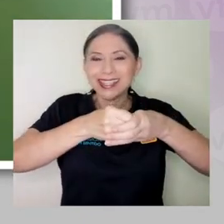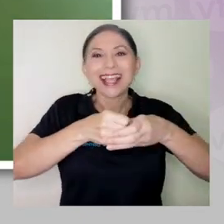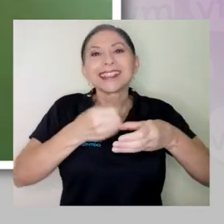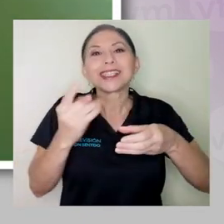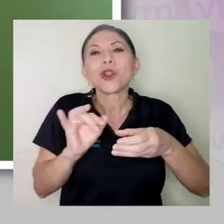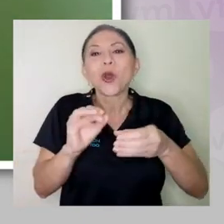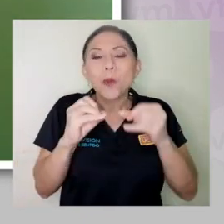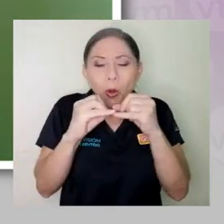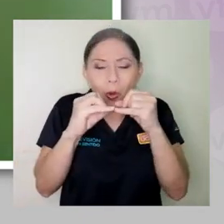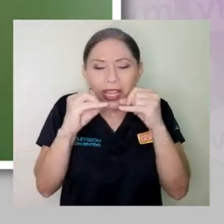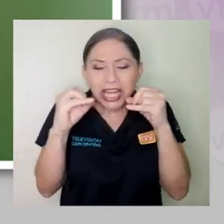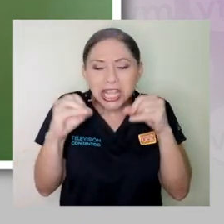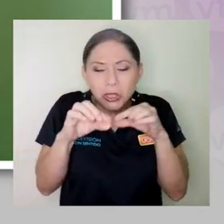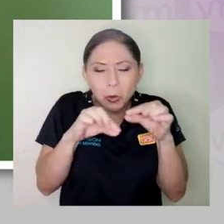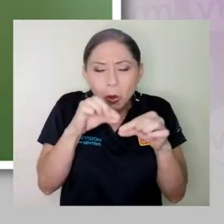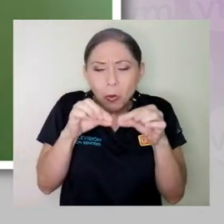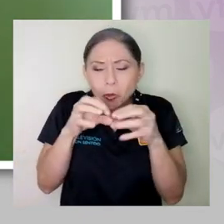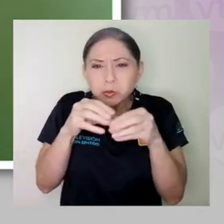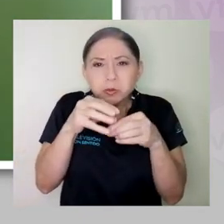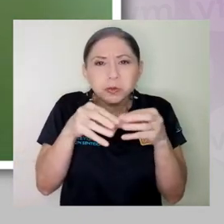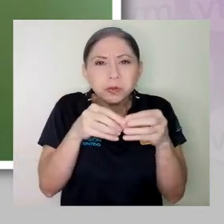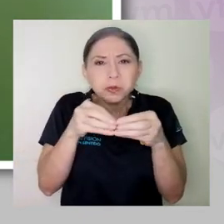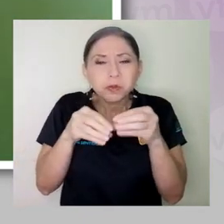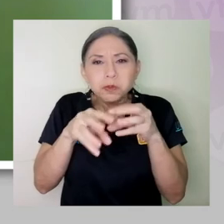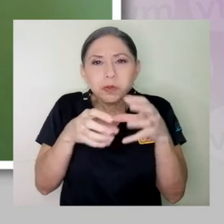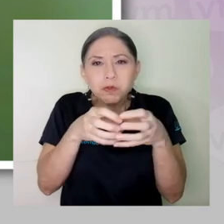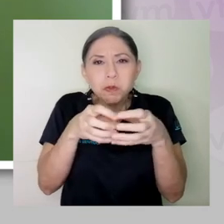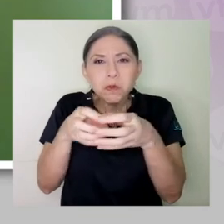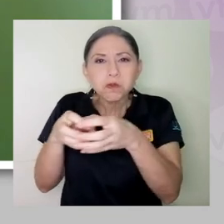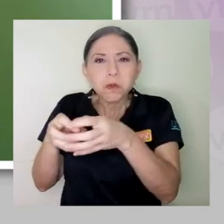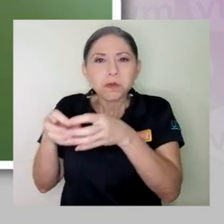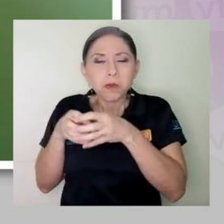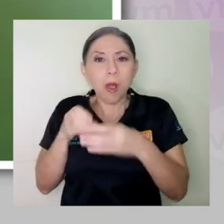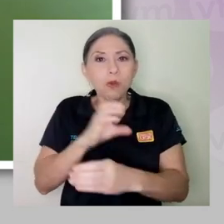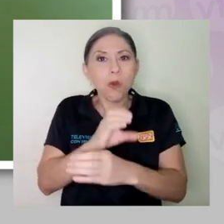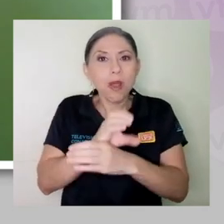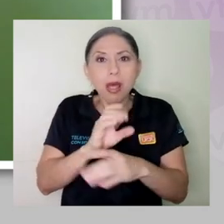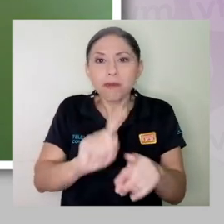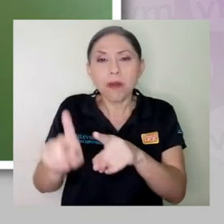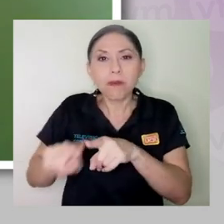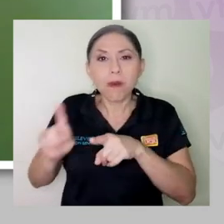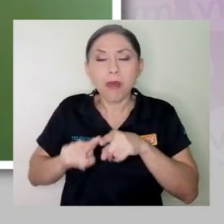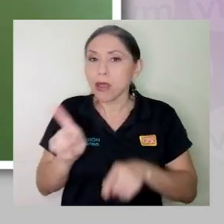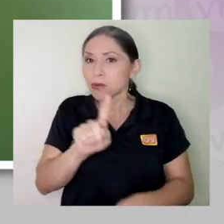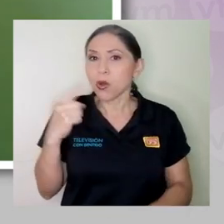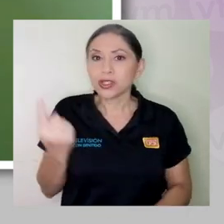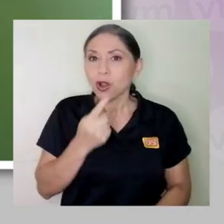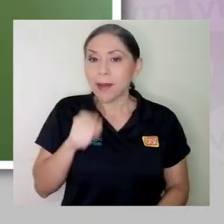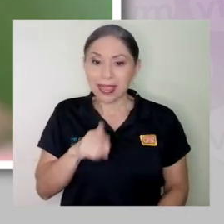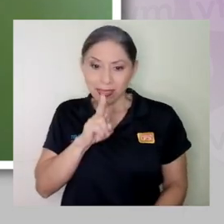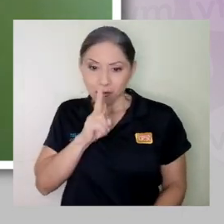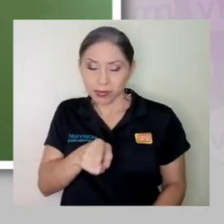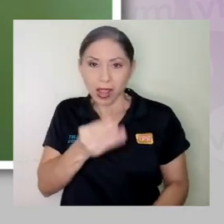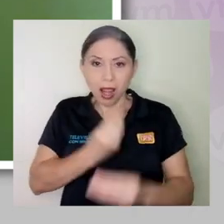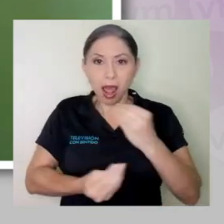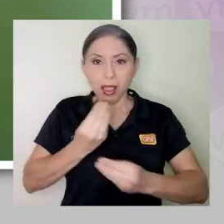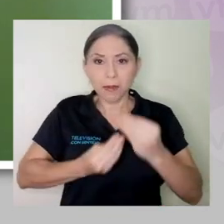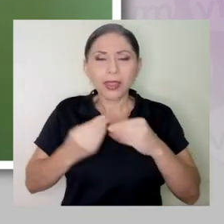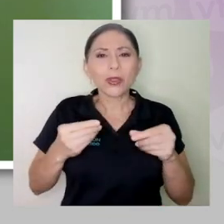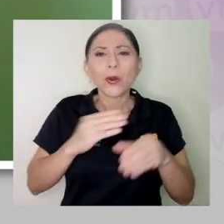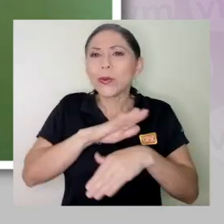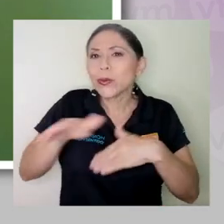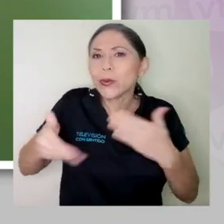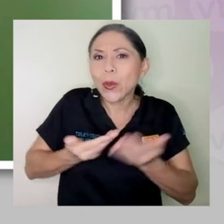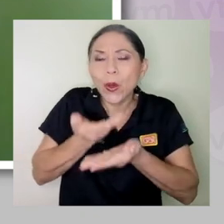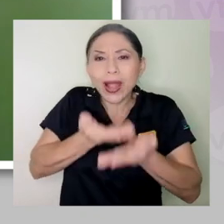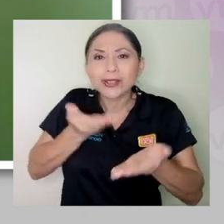Entonces, son tendencias que hay porque no es solo, como les decía antes, no es solo el alimento como tal, sino todas las cosas que se asocian